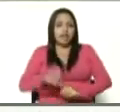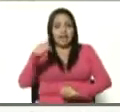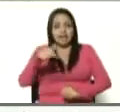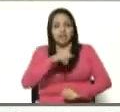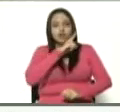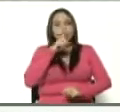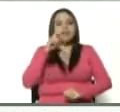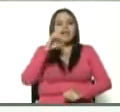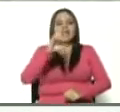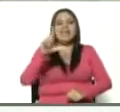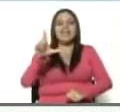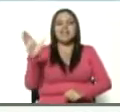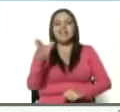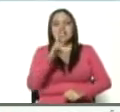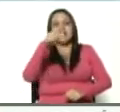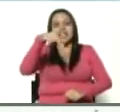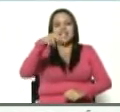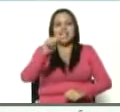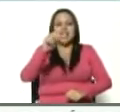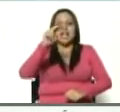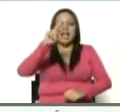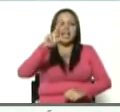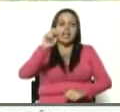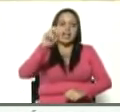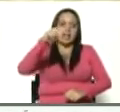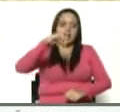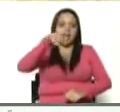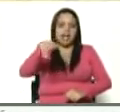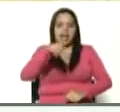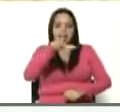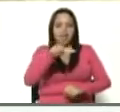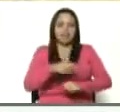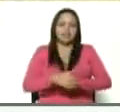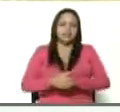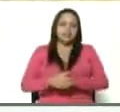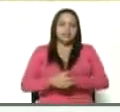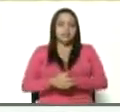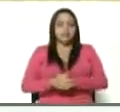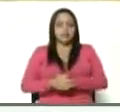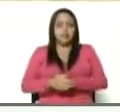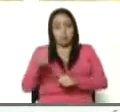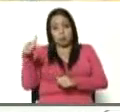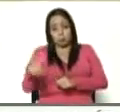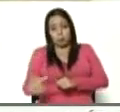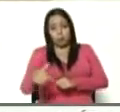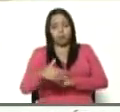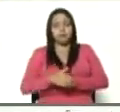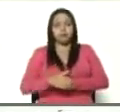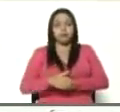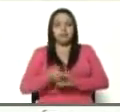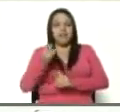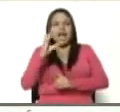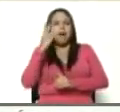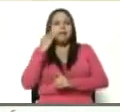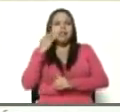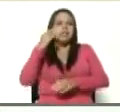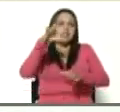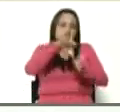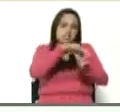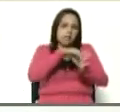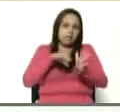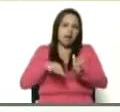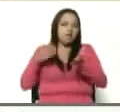Naranjal, desde la carretera Mamera El Junquito, hoy estamos acá con una experiencia productiva